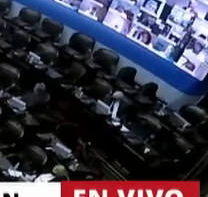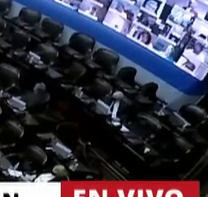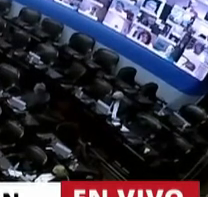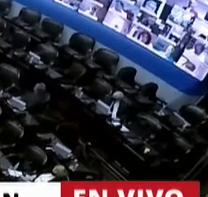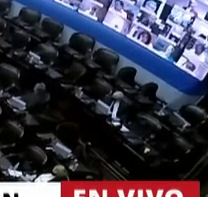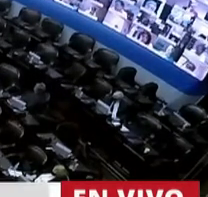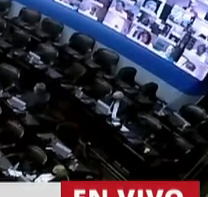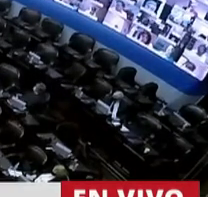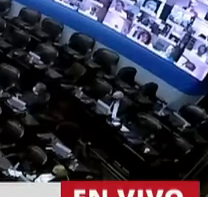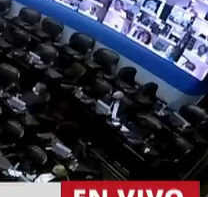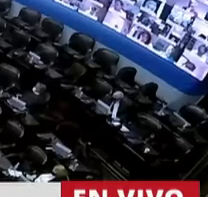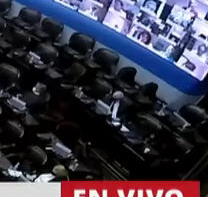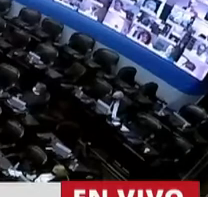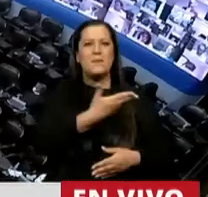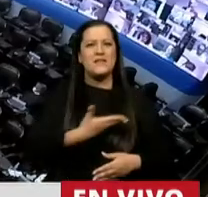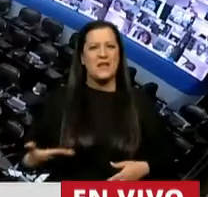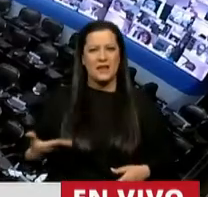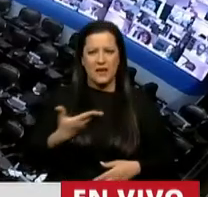Gracias, gracias presidente.